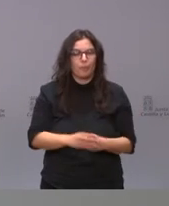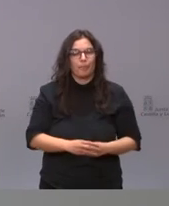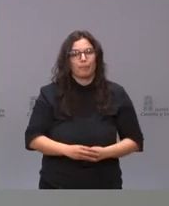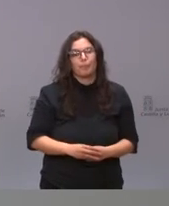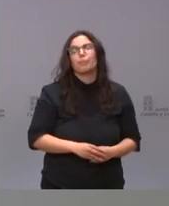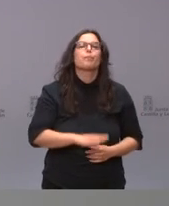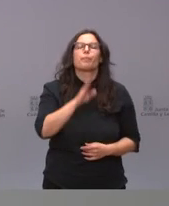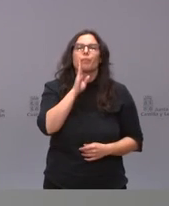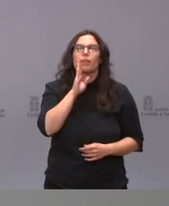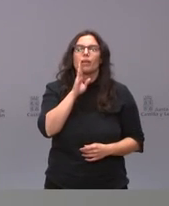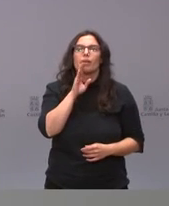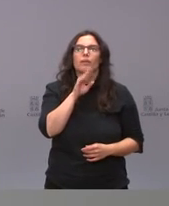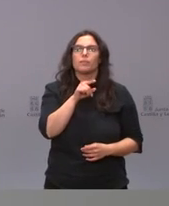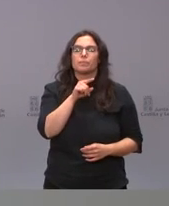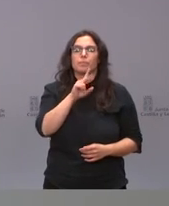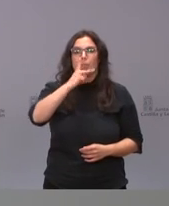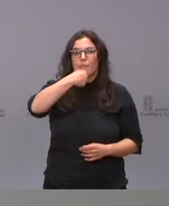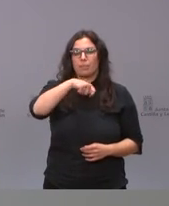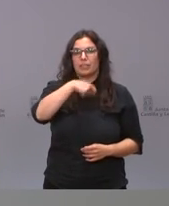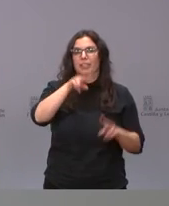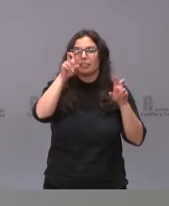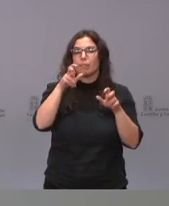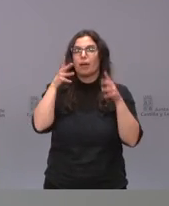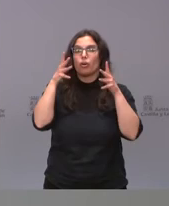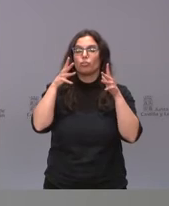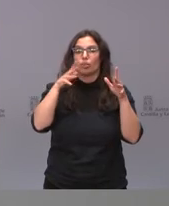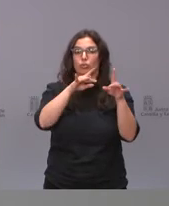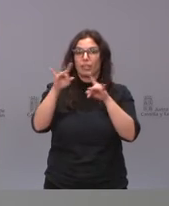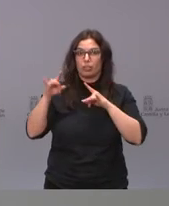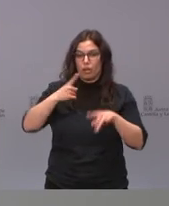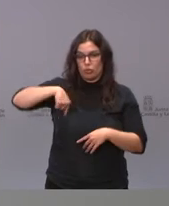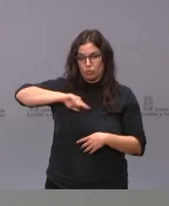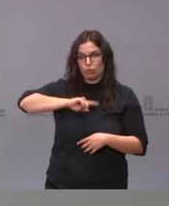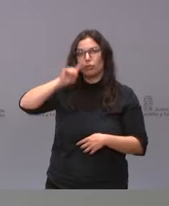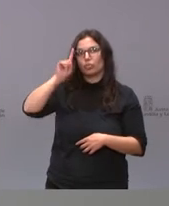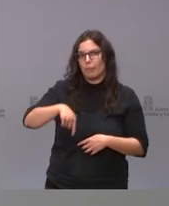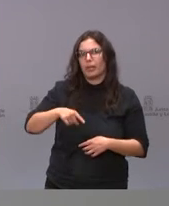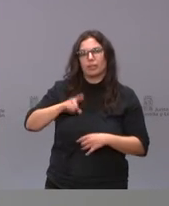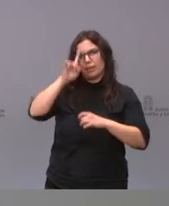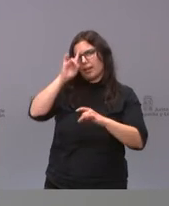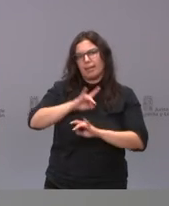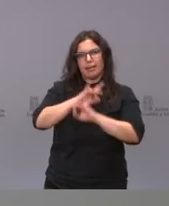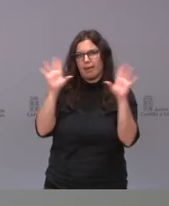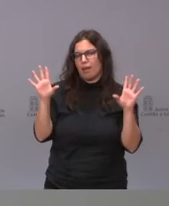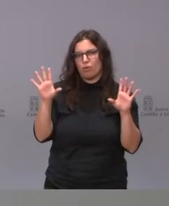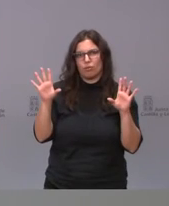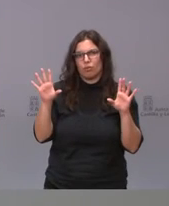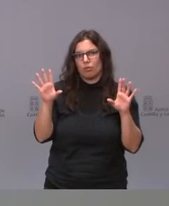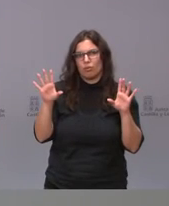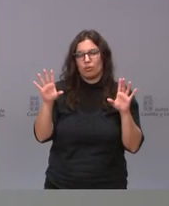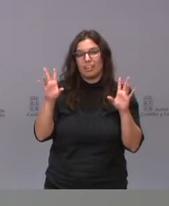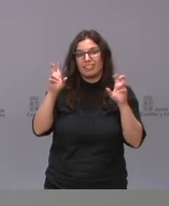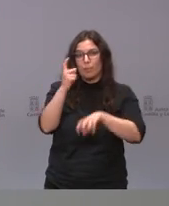comenta el vicepresidente en el consejo interterritorial también tenemos claro que la